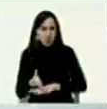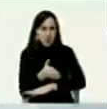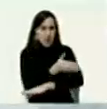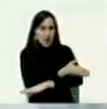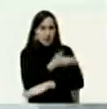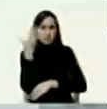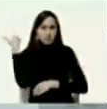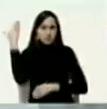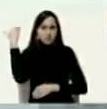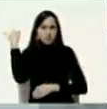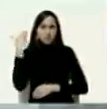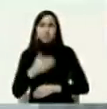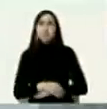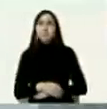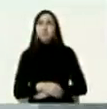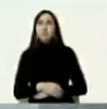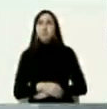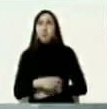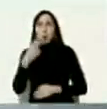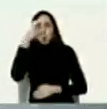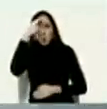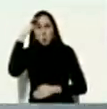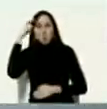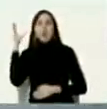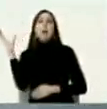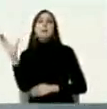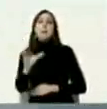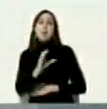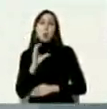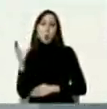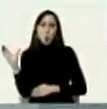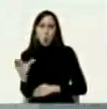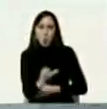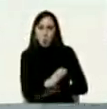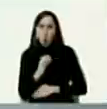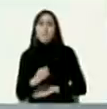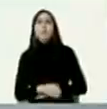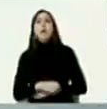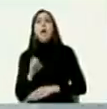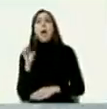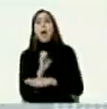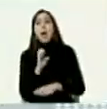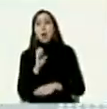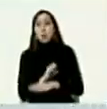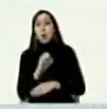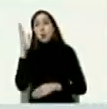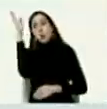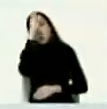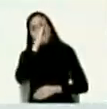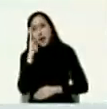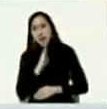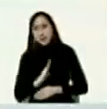estaban los cancilleres de Colombia Ecuador creo que Brasil